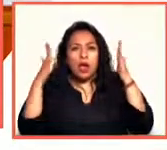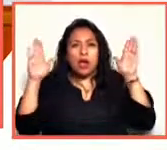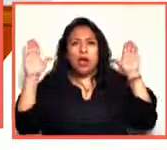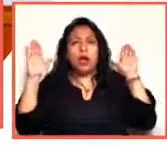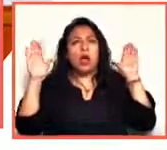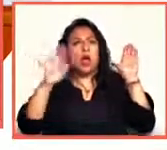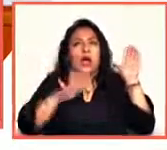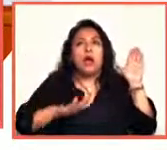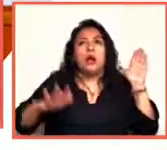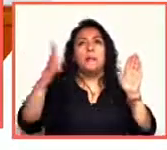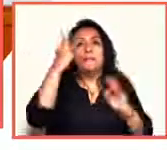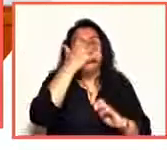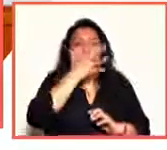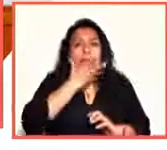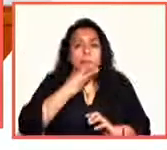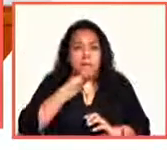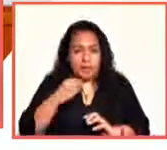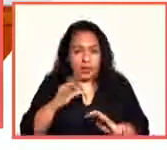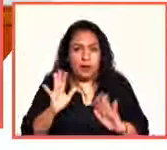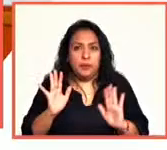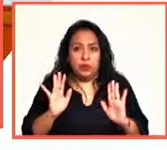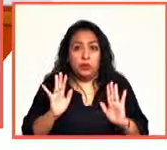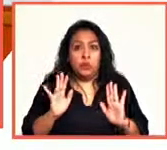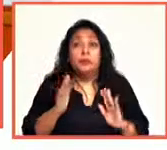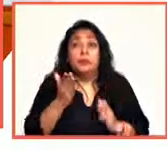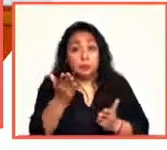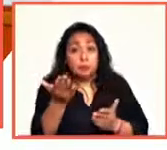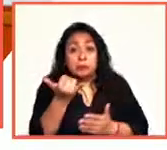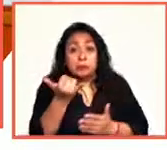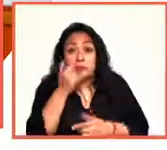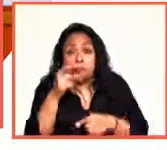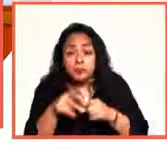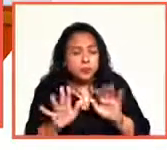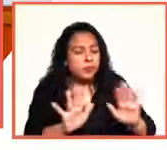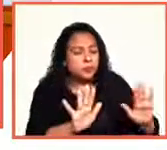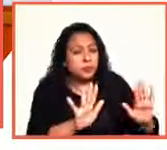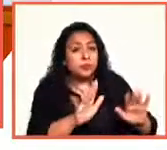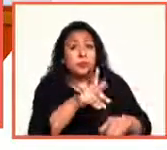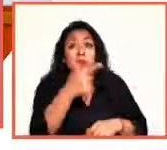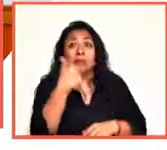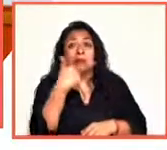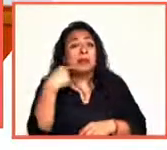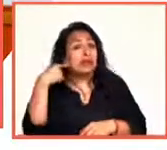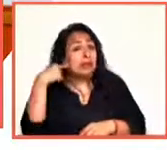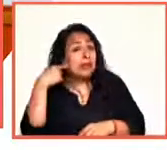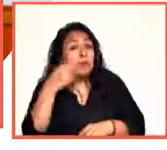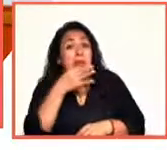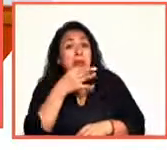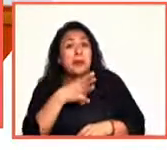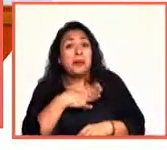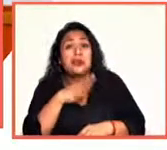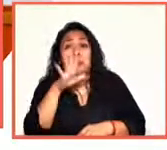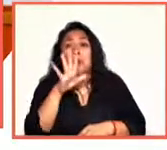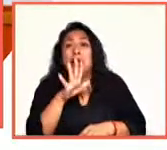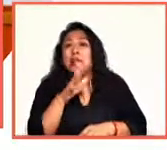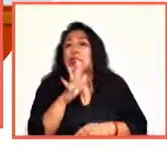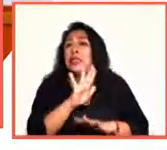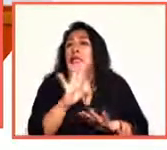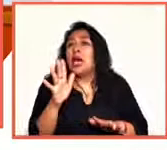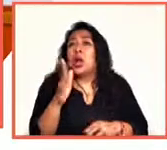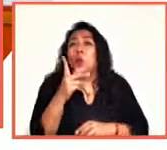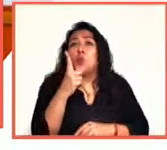mundo. Una cosa... Adelante, adelante, Laura. No, David, es que me están indicando que parece ser que ya tenemos nada más